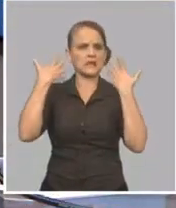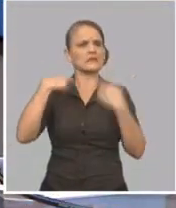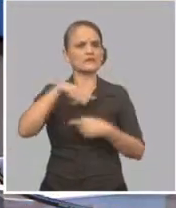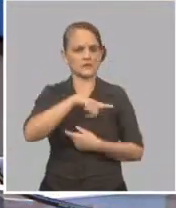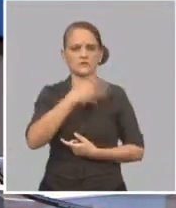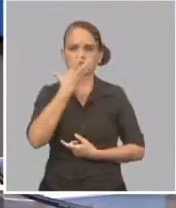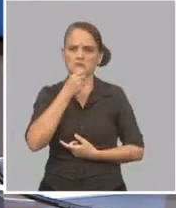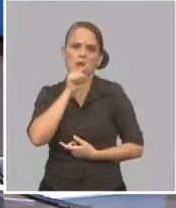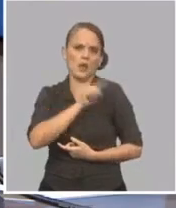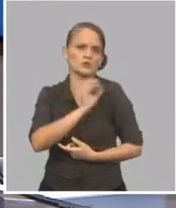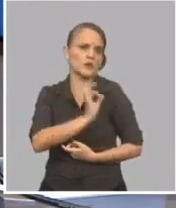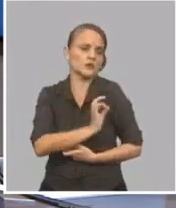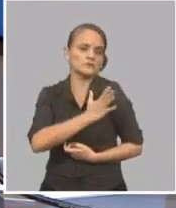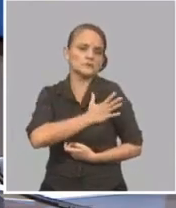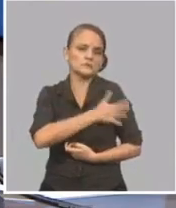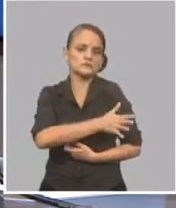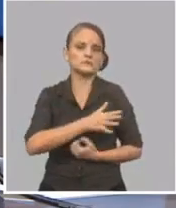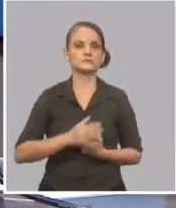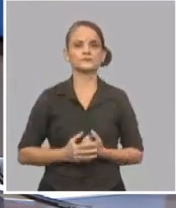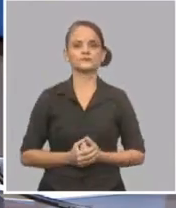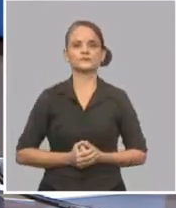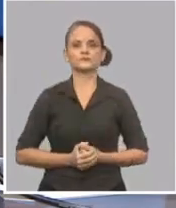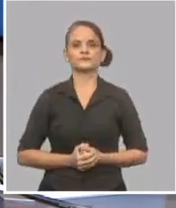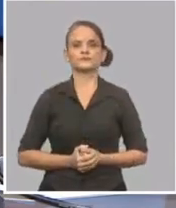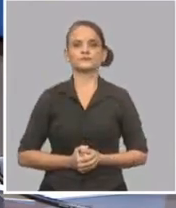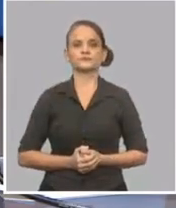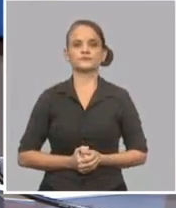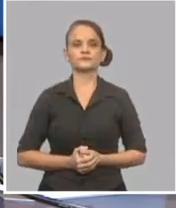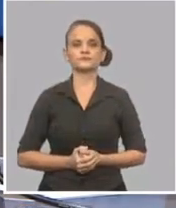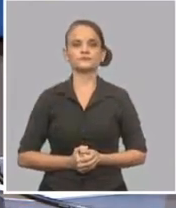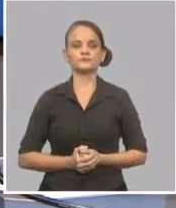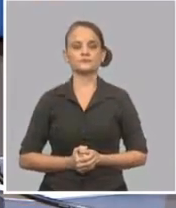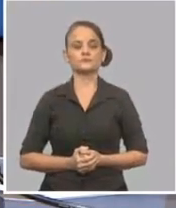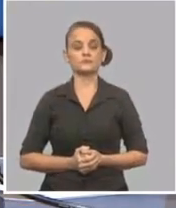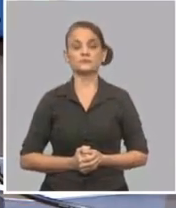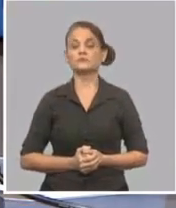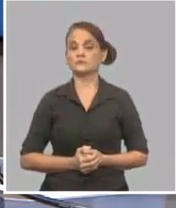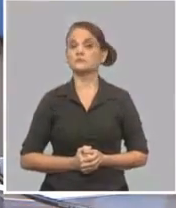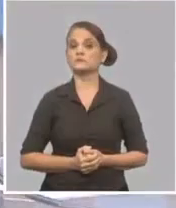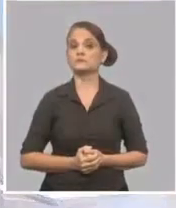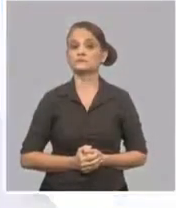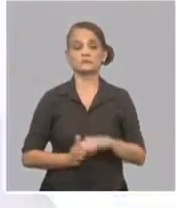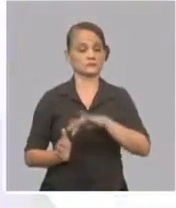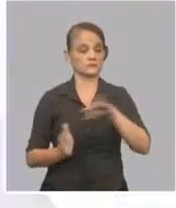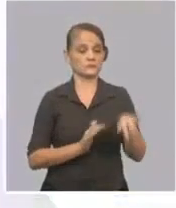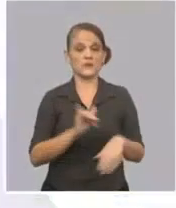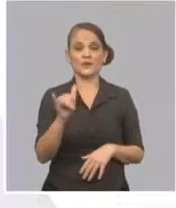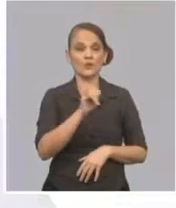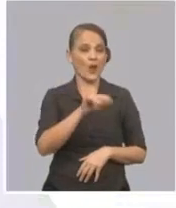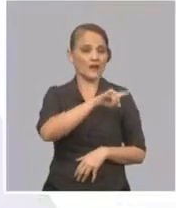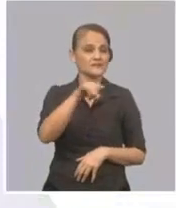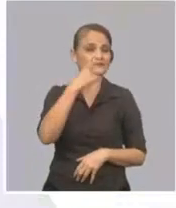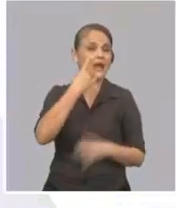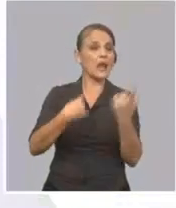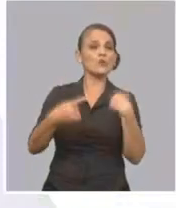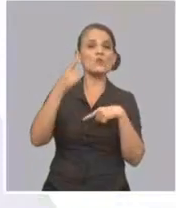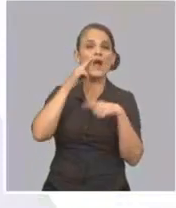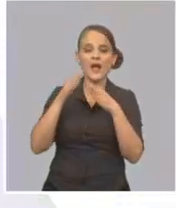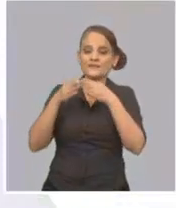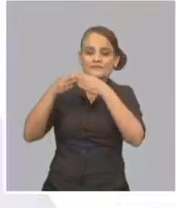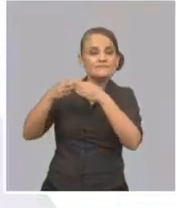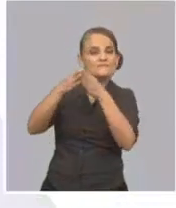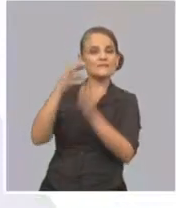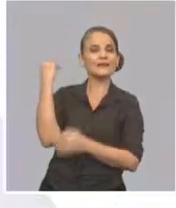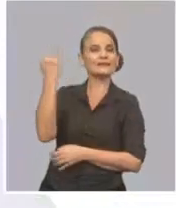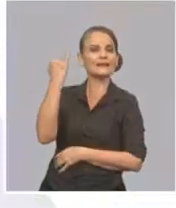de Dianic. También se reanudan las marinas internacionales, con la información que ha dado